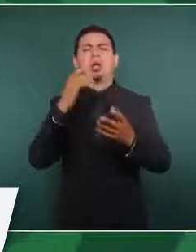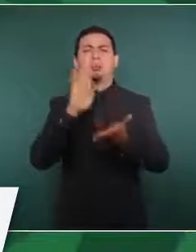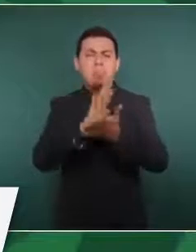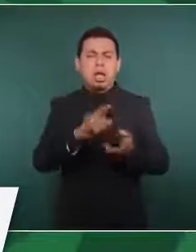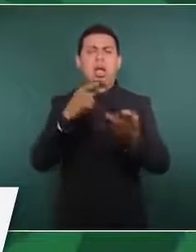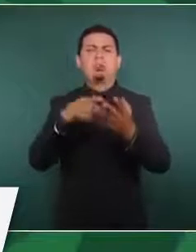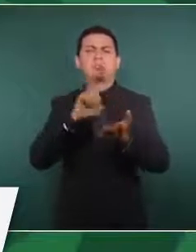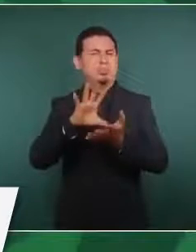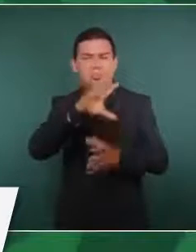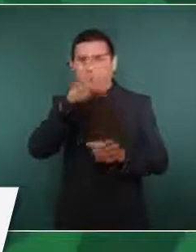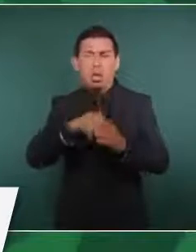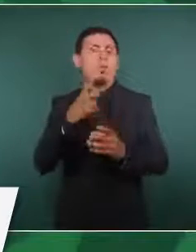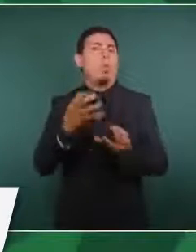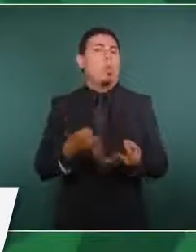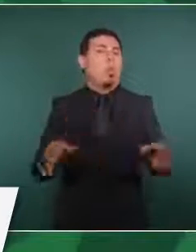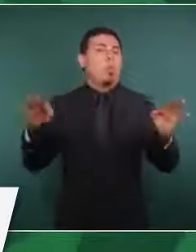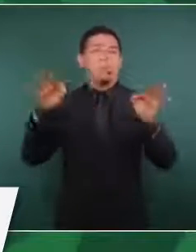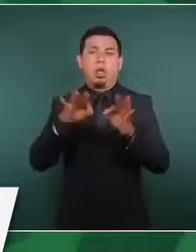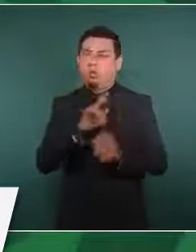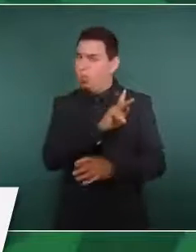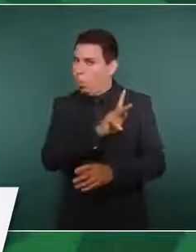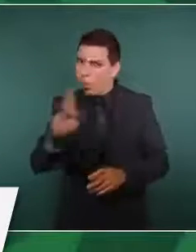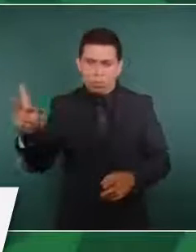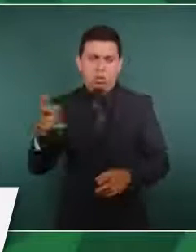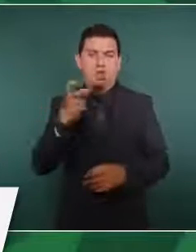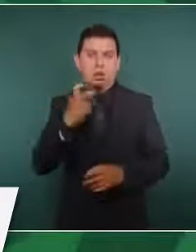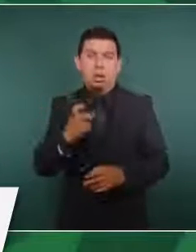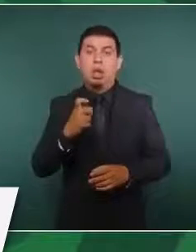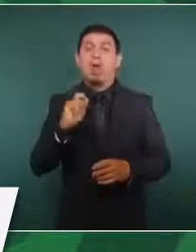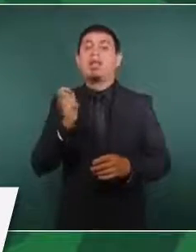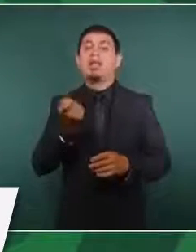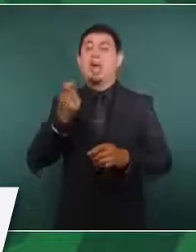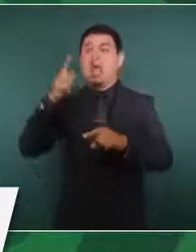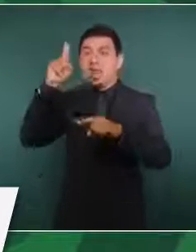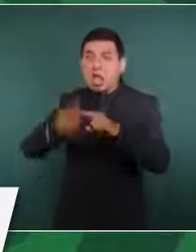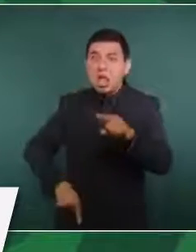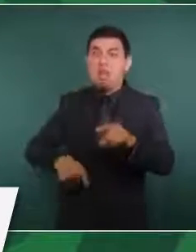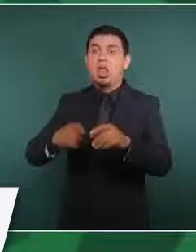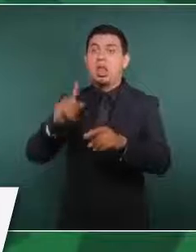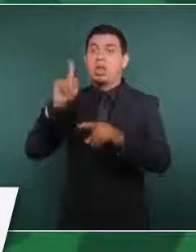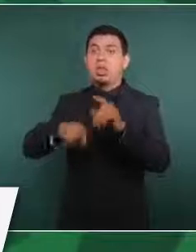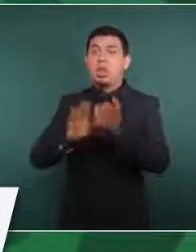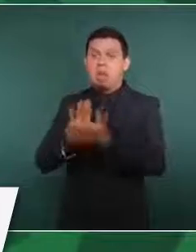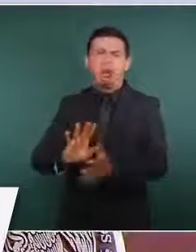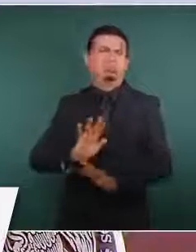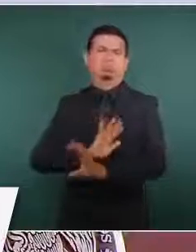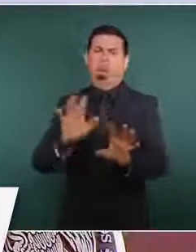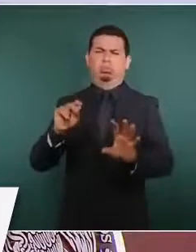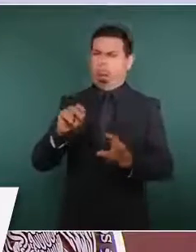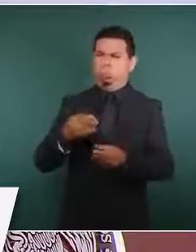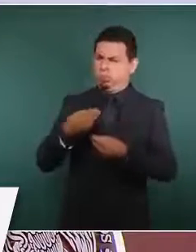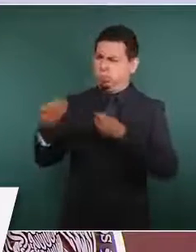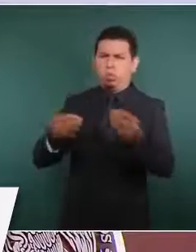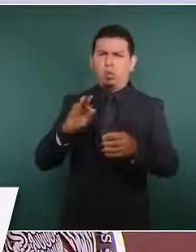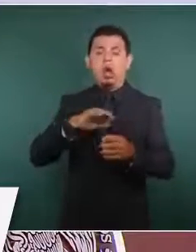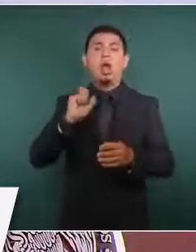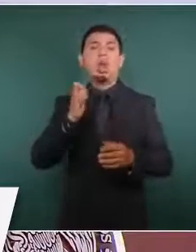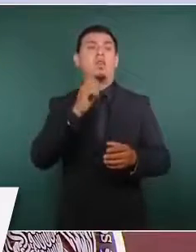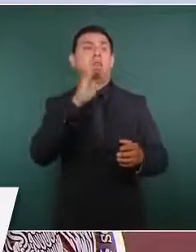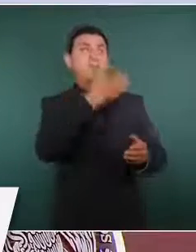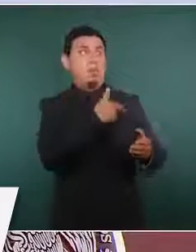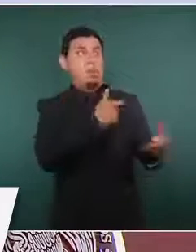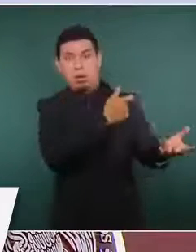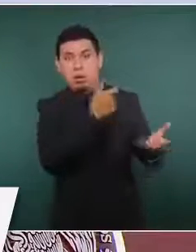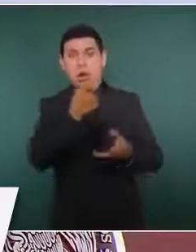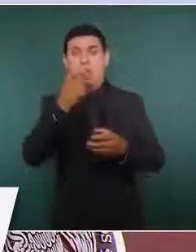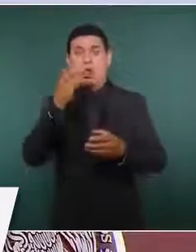de modo que no va a haber recorte en cuanto a presupuesto federal para